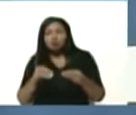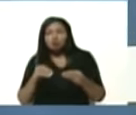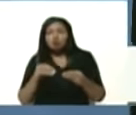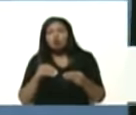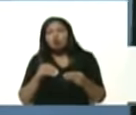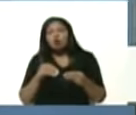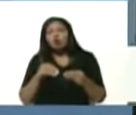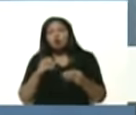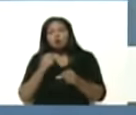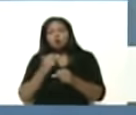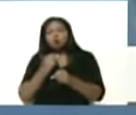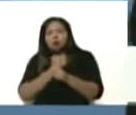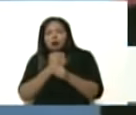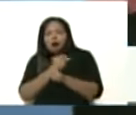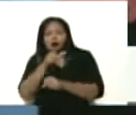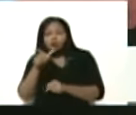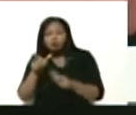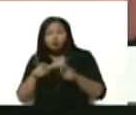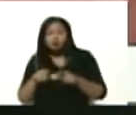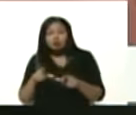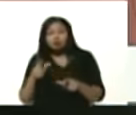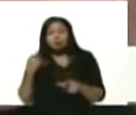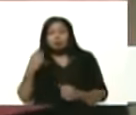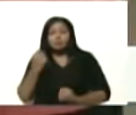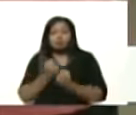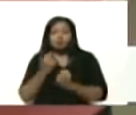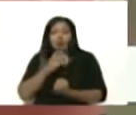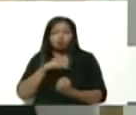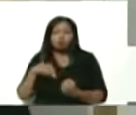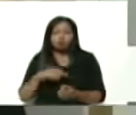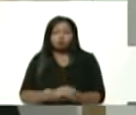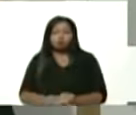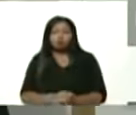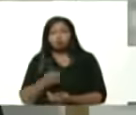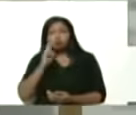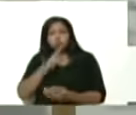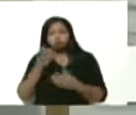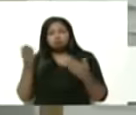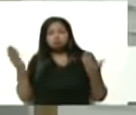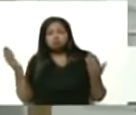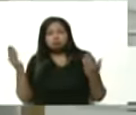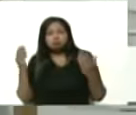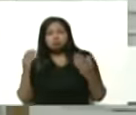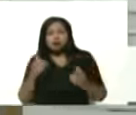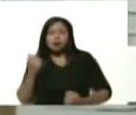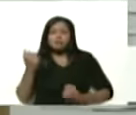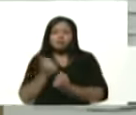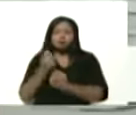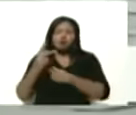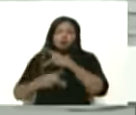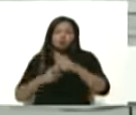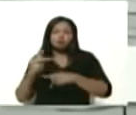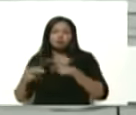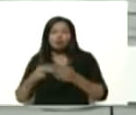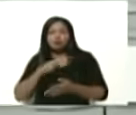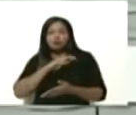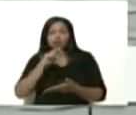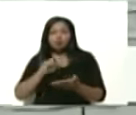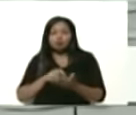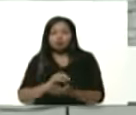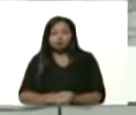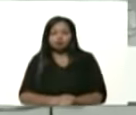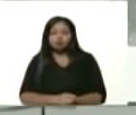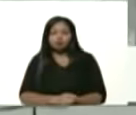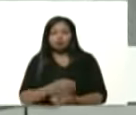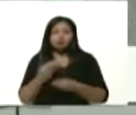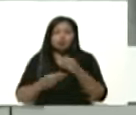Muchas gracias, presidente, y cuente con nosotros. Presidente, todo esto viene dado para el apoyo a la producción nacional, a lo hecho